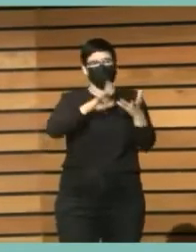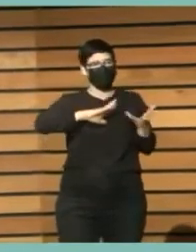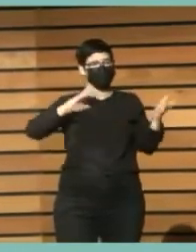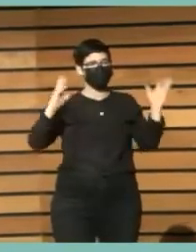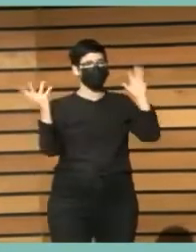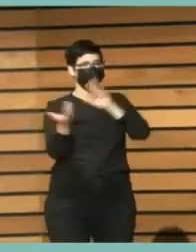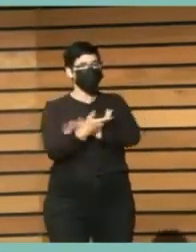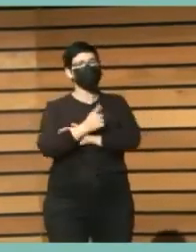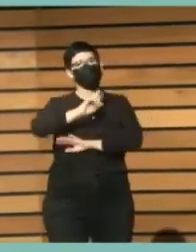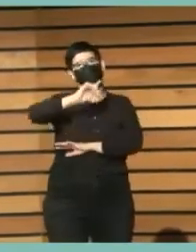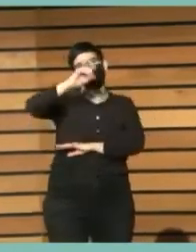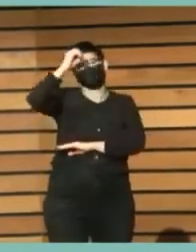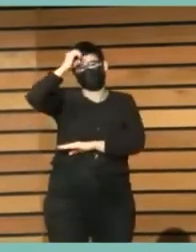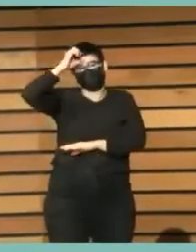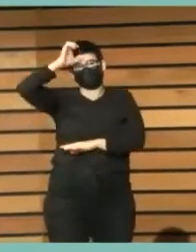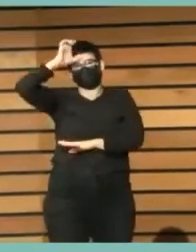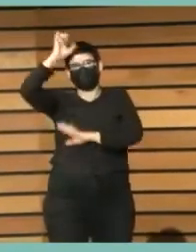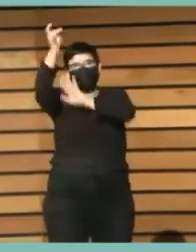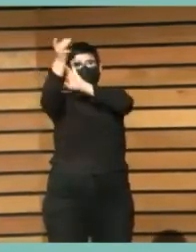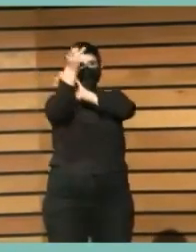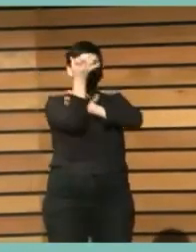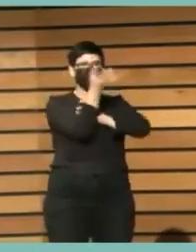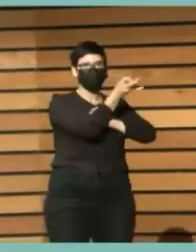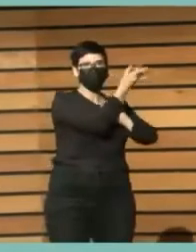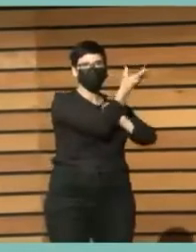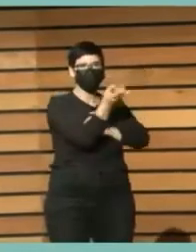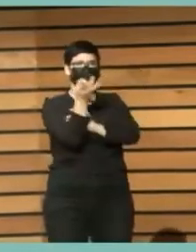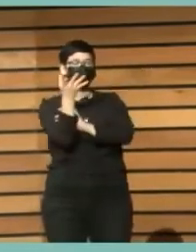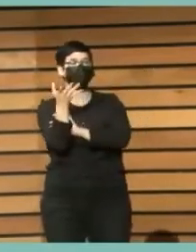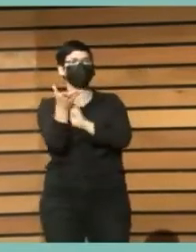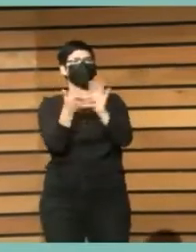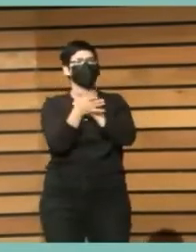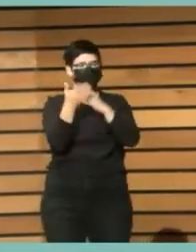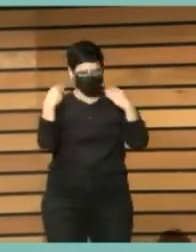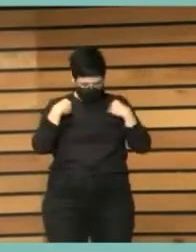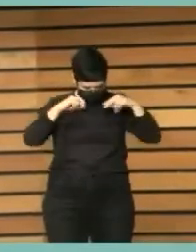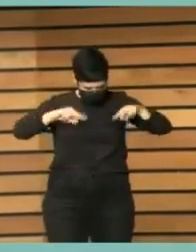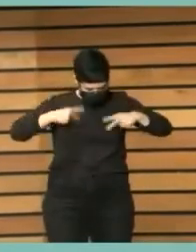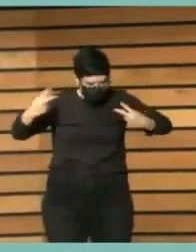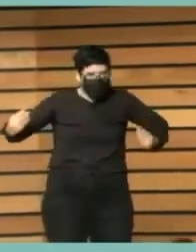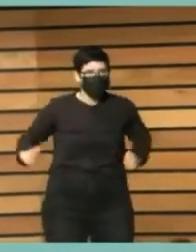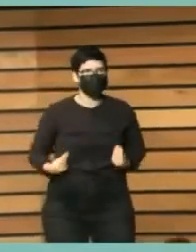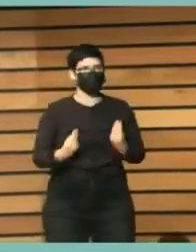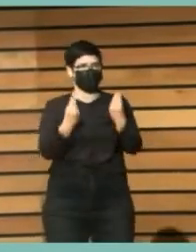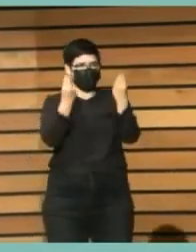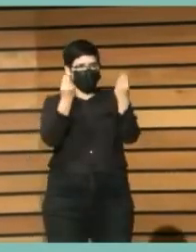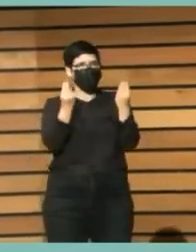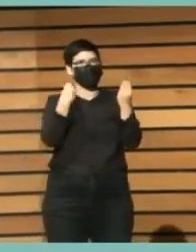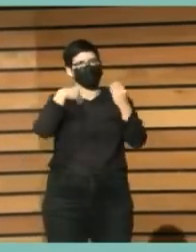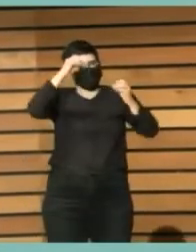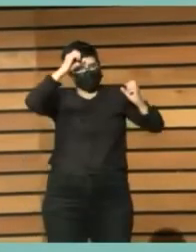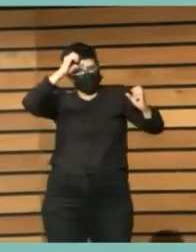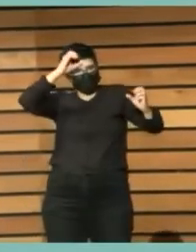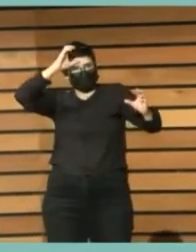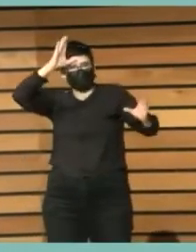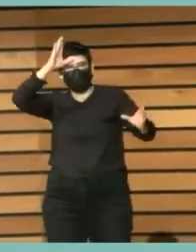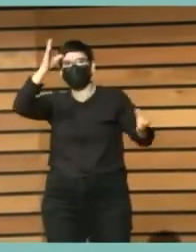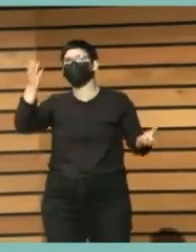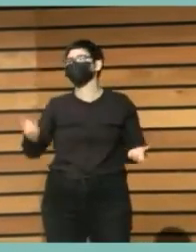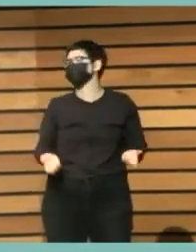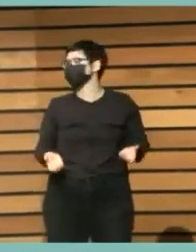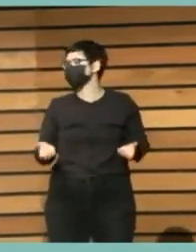conocimiento para hacernos mejores no solamente emocionalmente sino también en el conocimiento, en las formas de